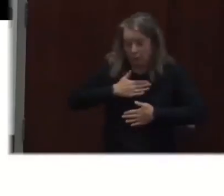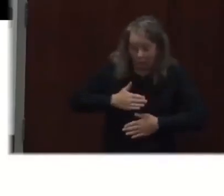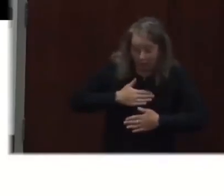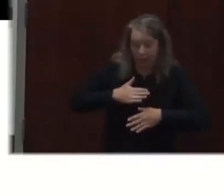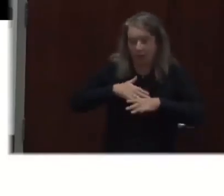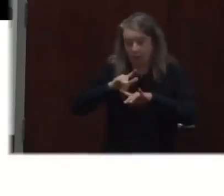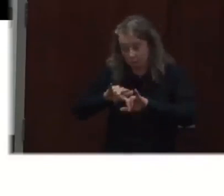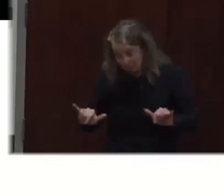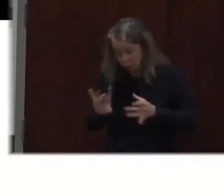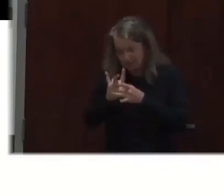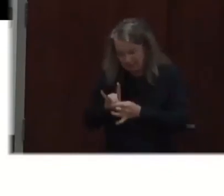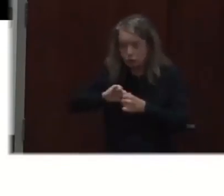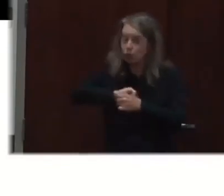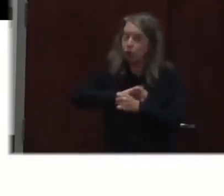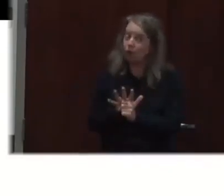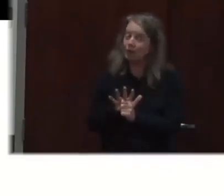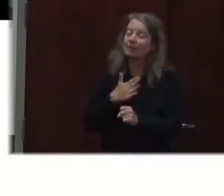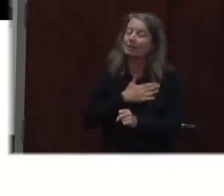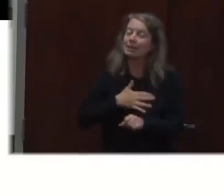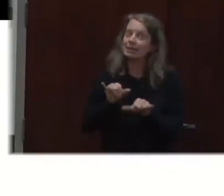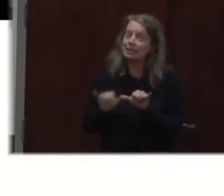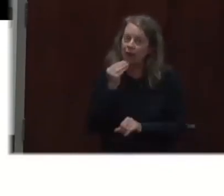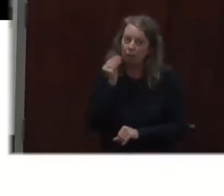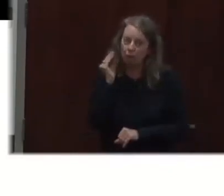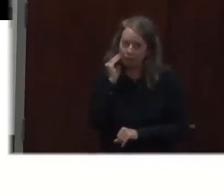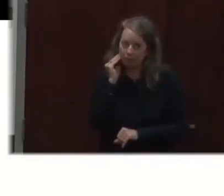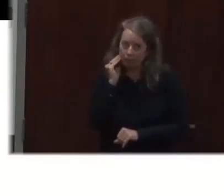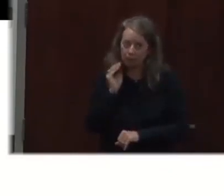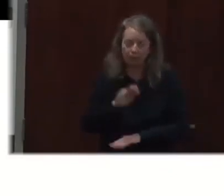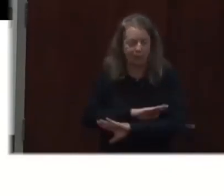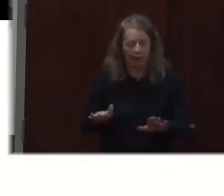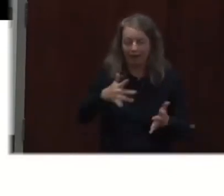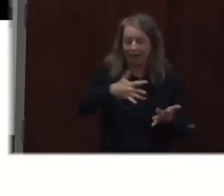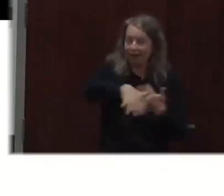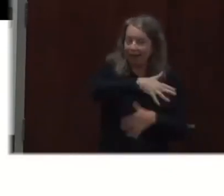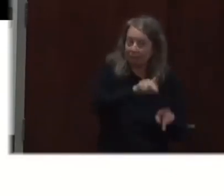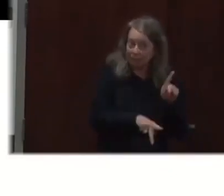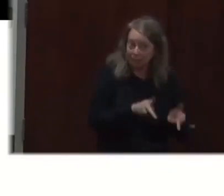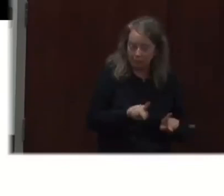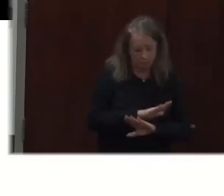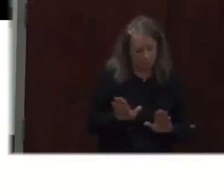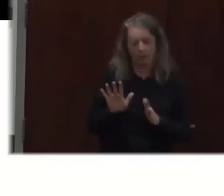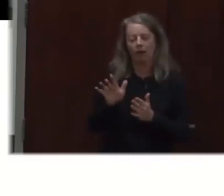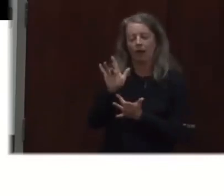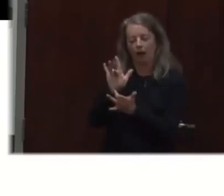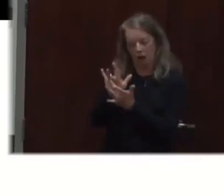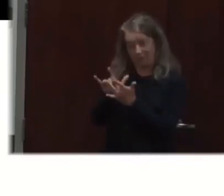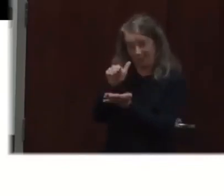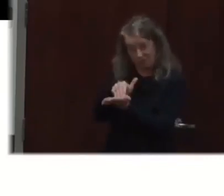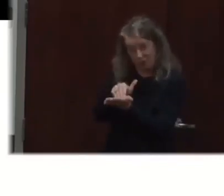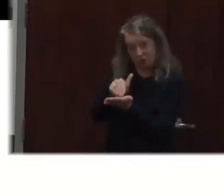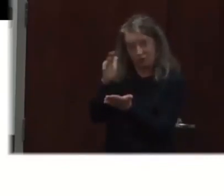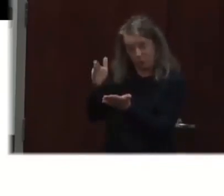no ser que sea con personal médico o para pruebas directas del COVID-19. Queremos